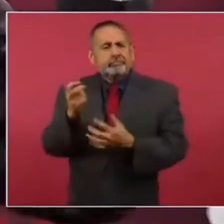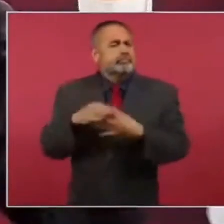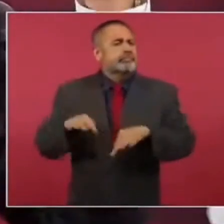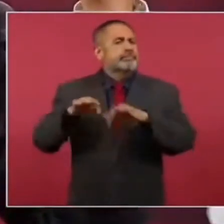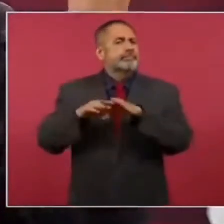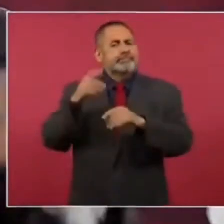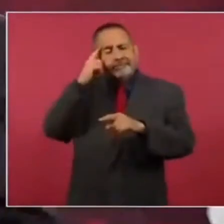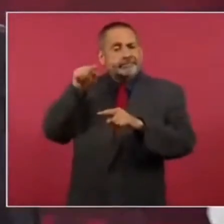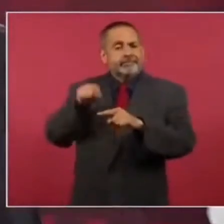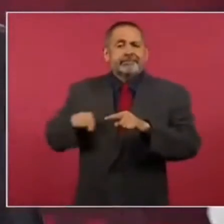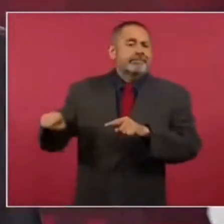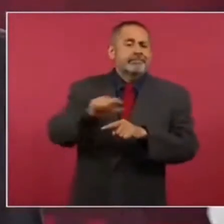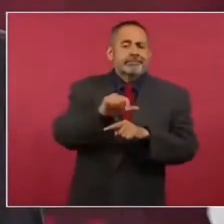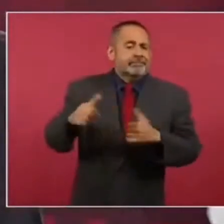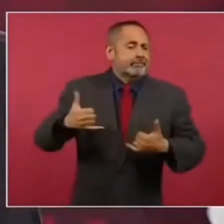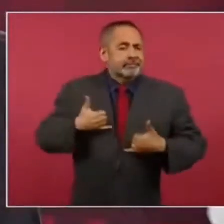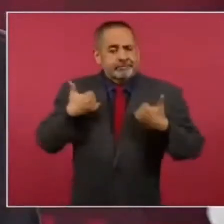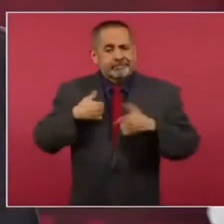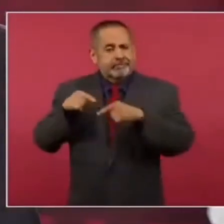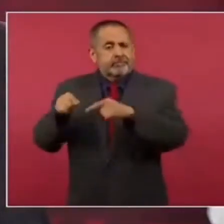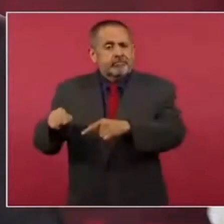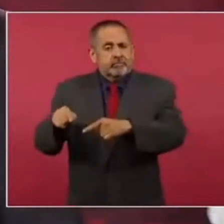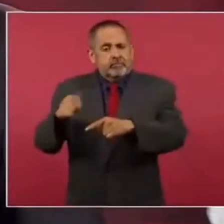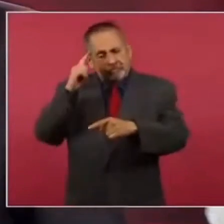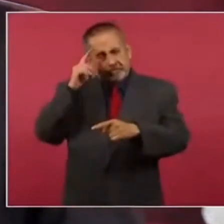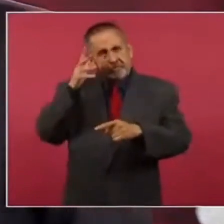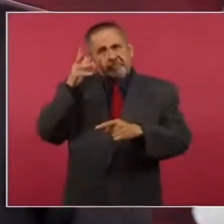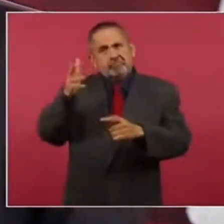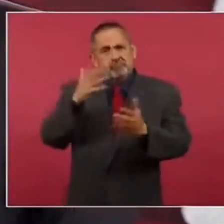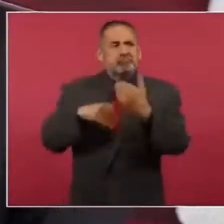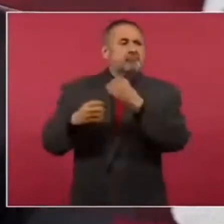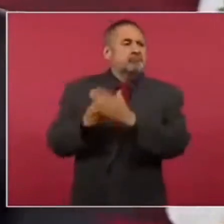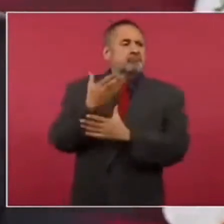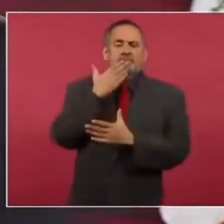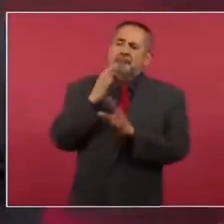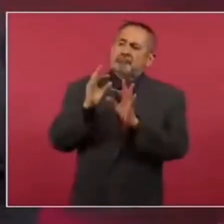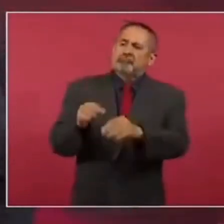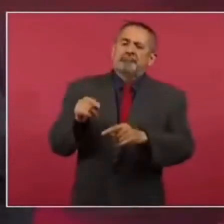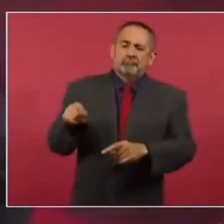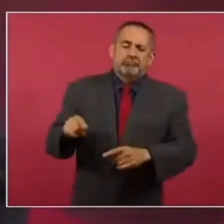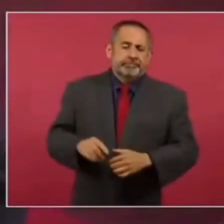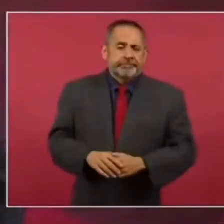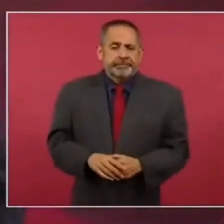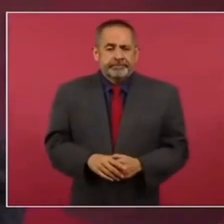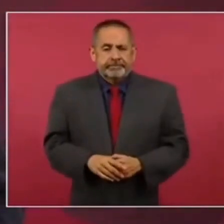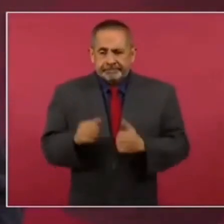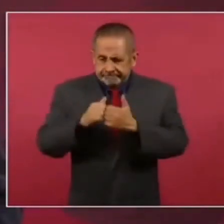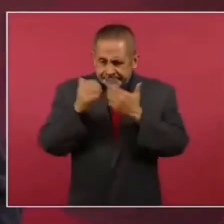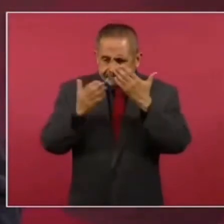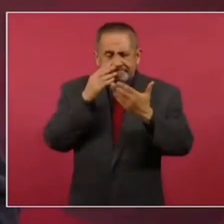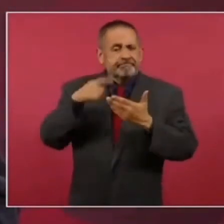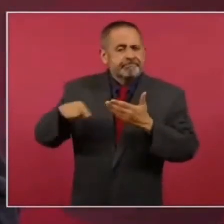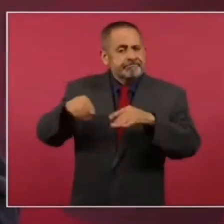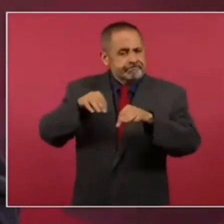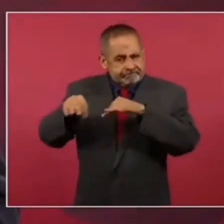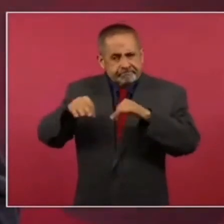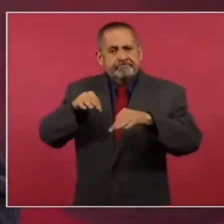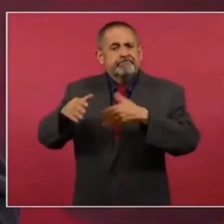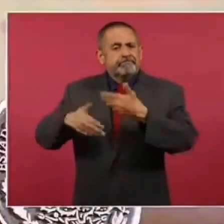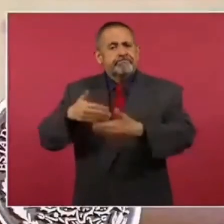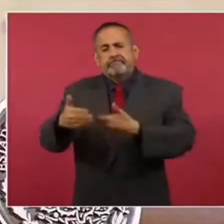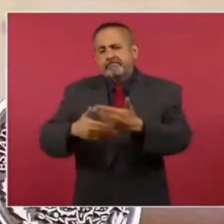opciones para salir adelante con el estudio, con el trabajo.